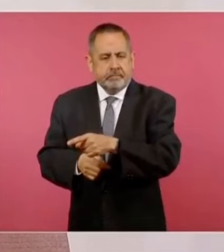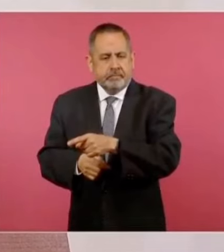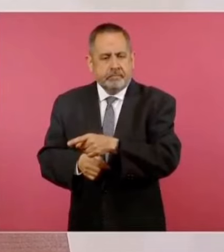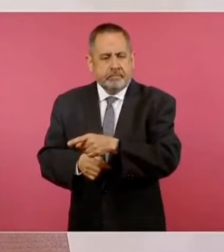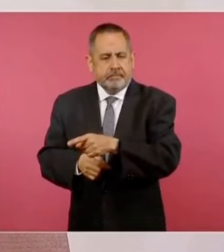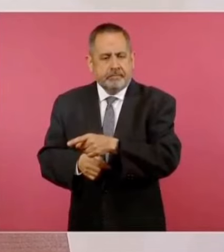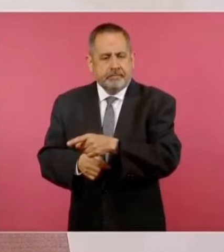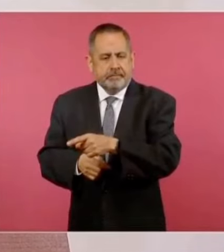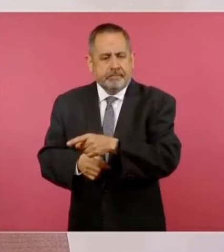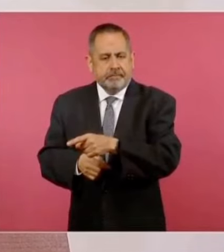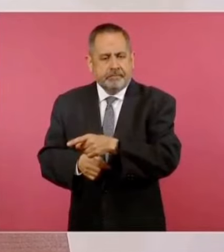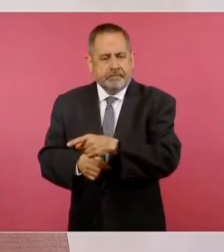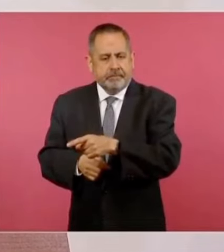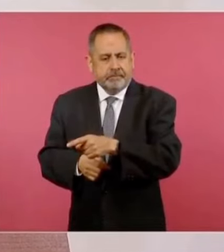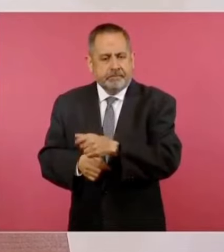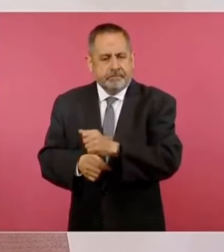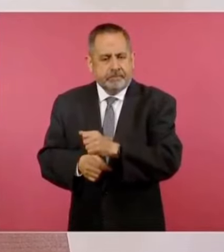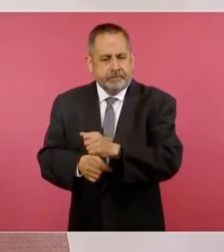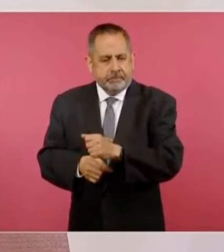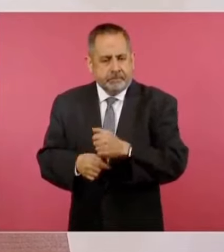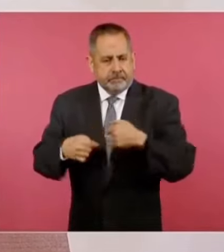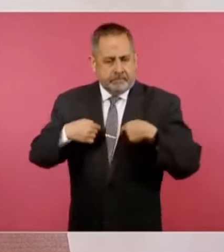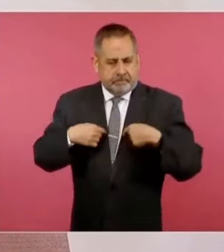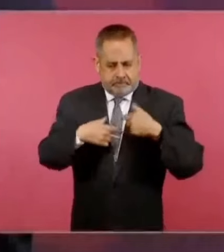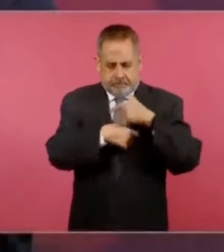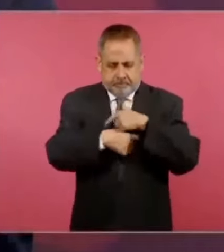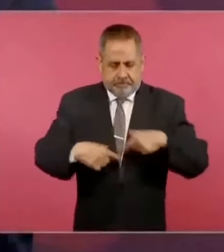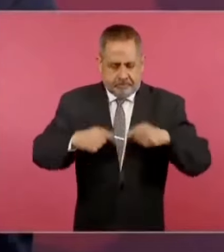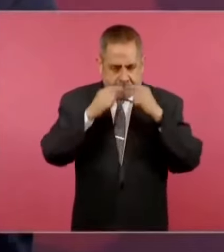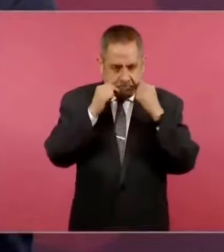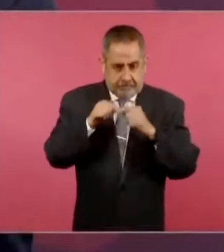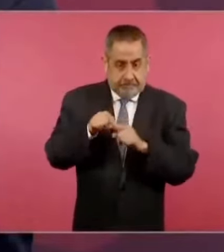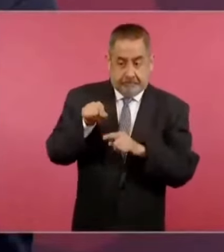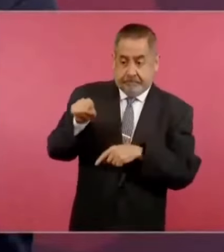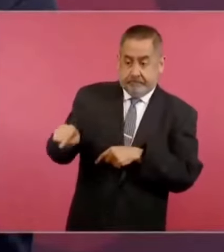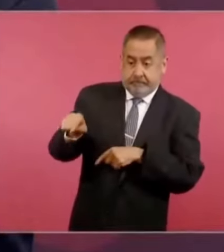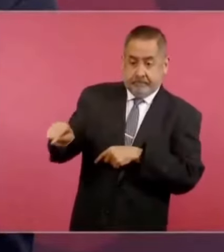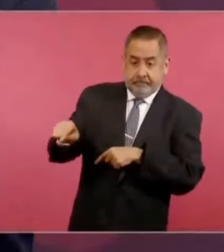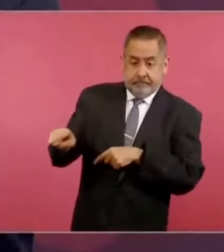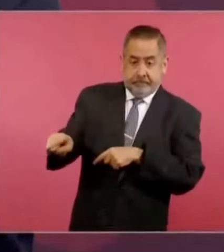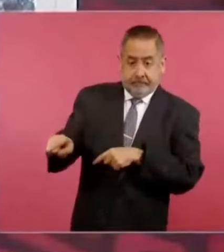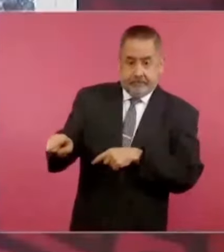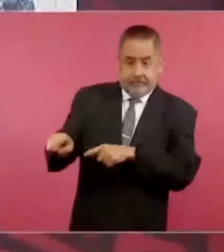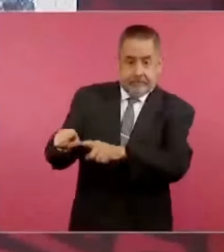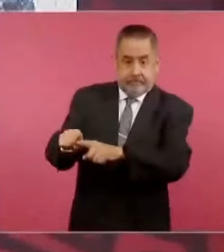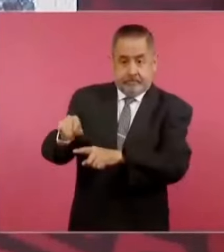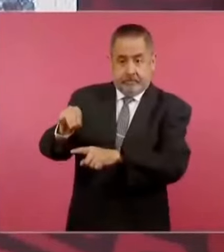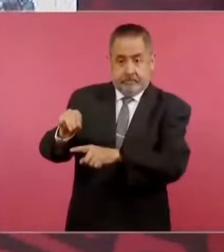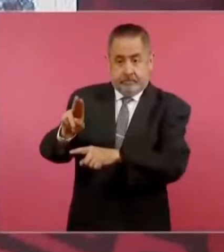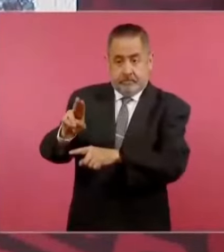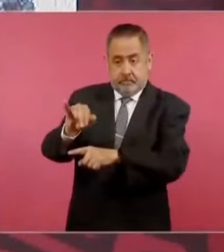hasta sin consultarle, al único.